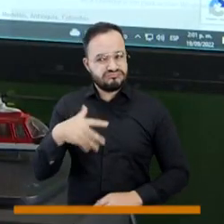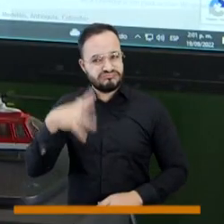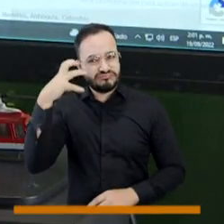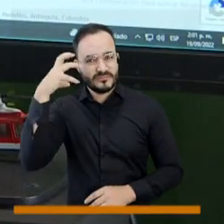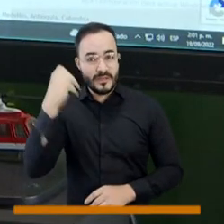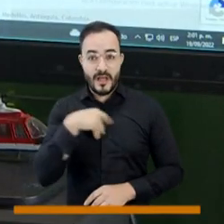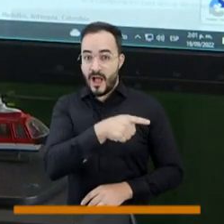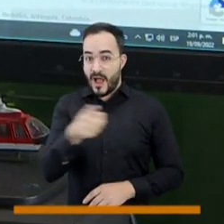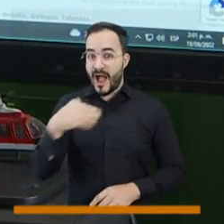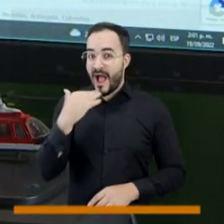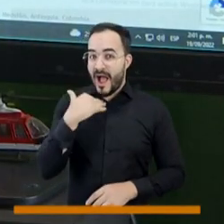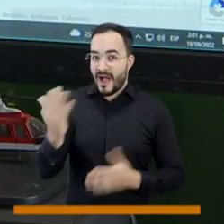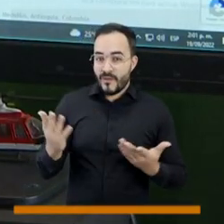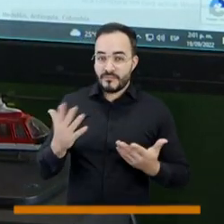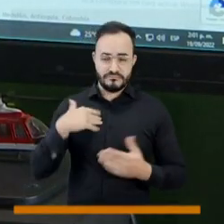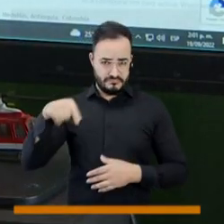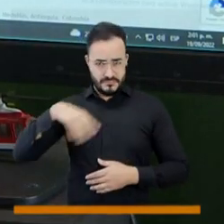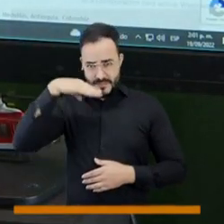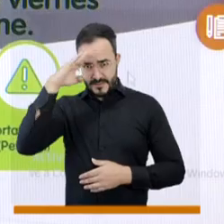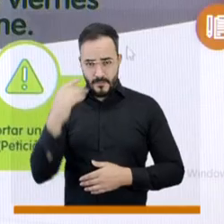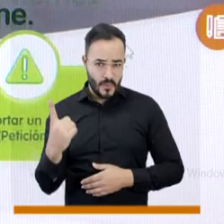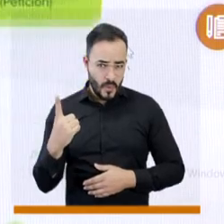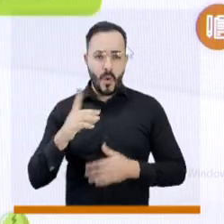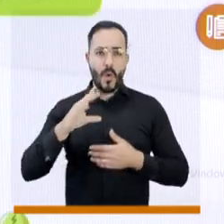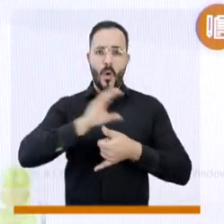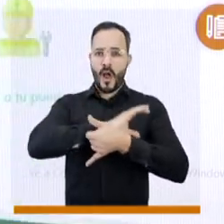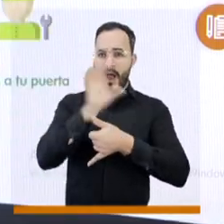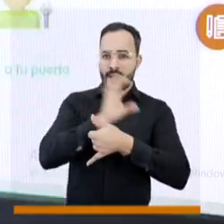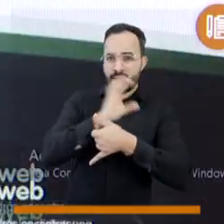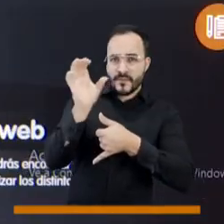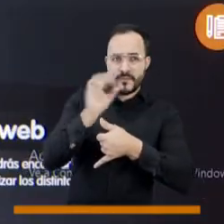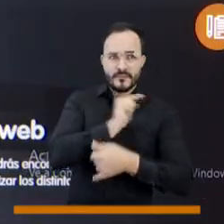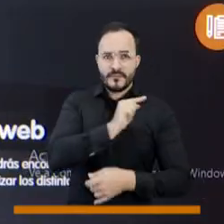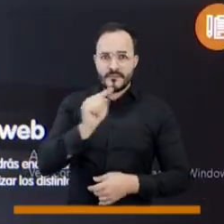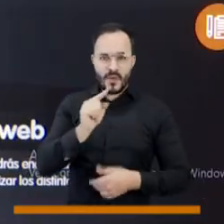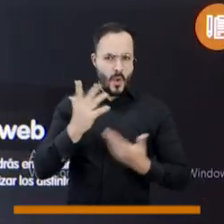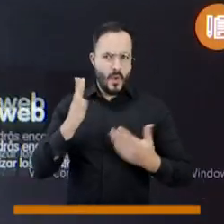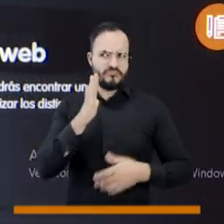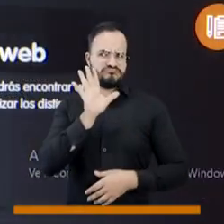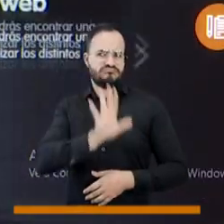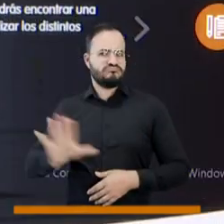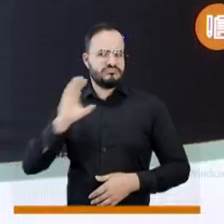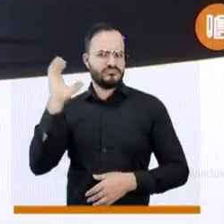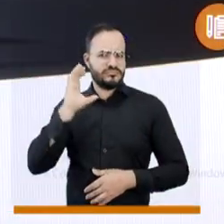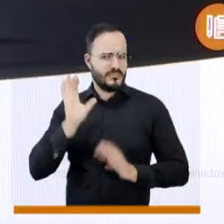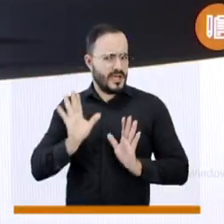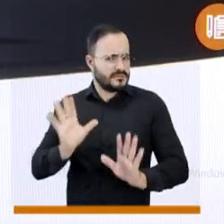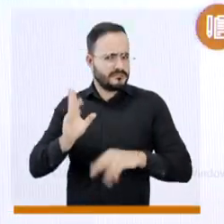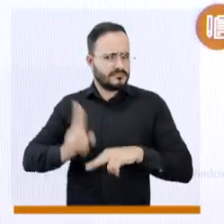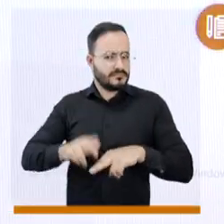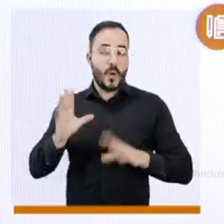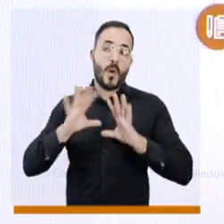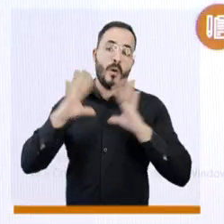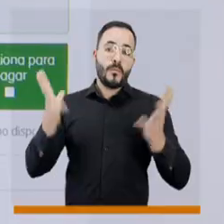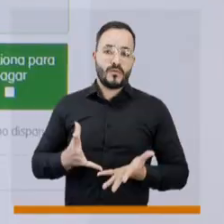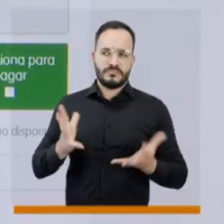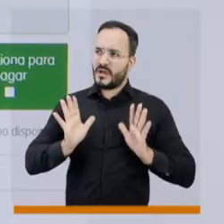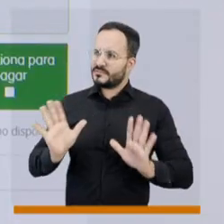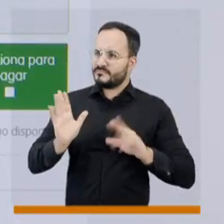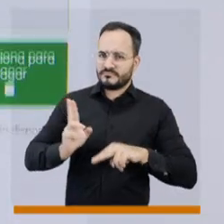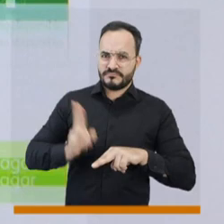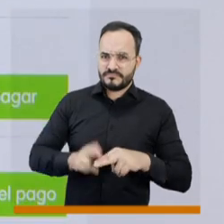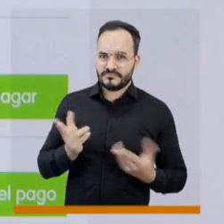Medellín, es en la costa Caribe o está pasando en todo el país y en el mundo? Para responder estas preguntas no